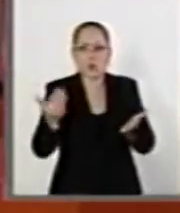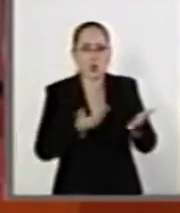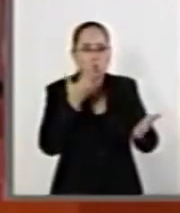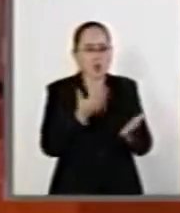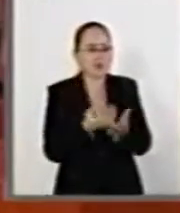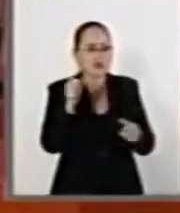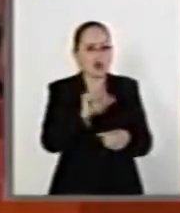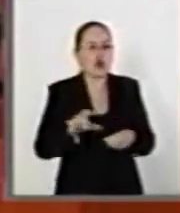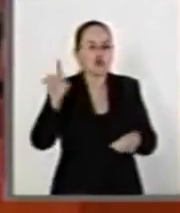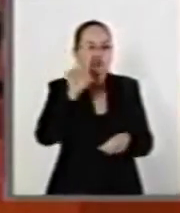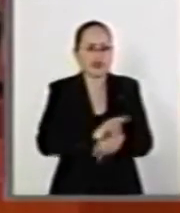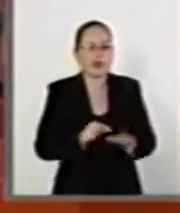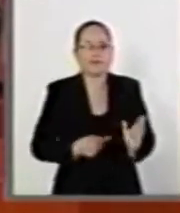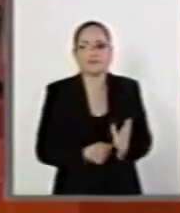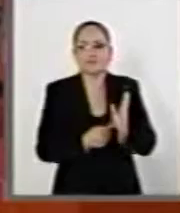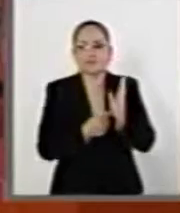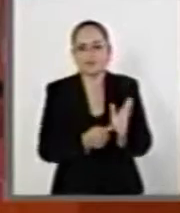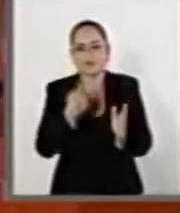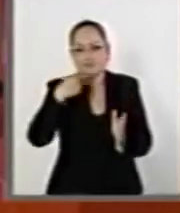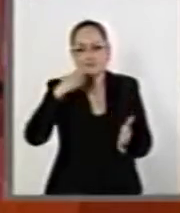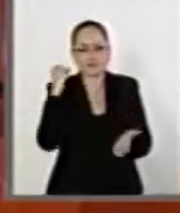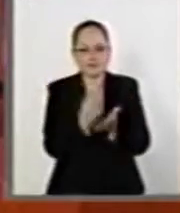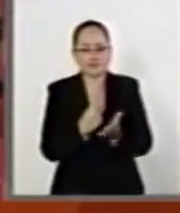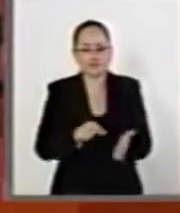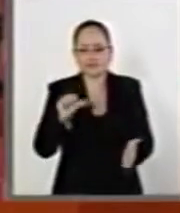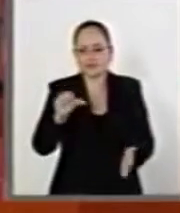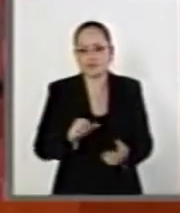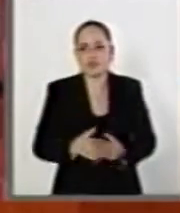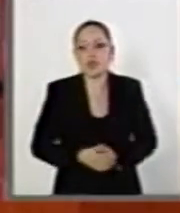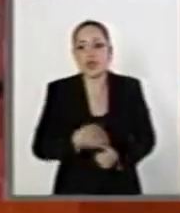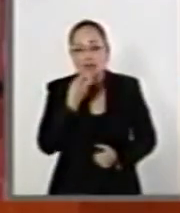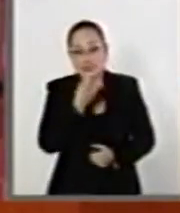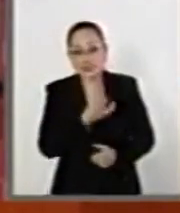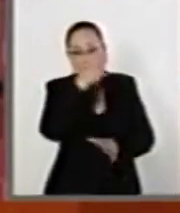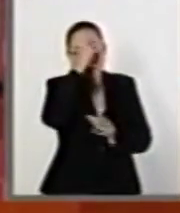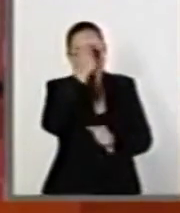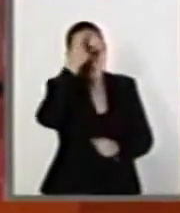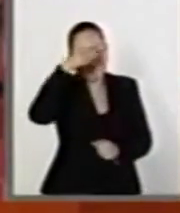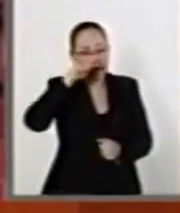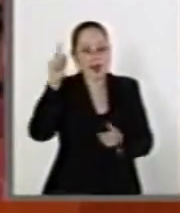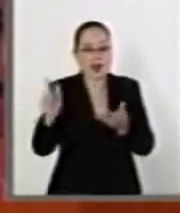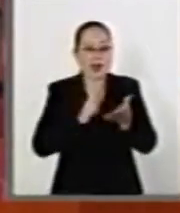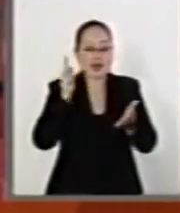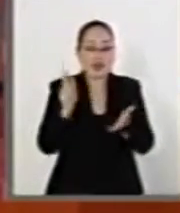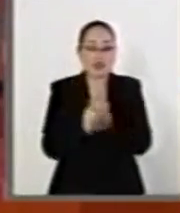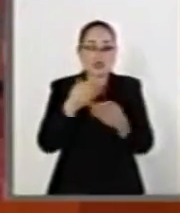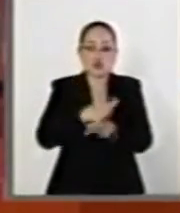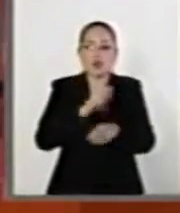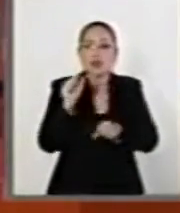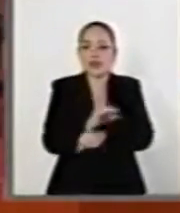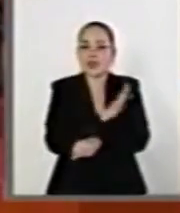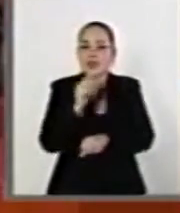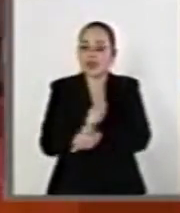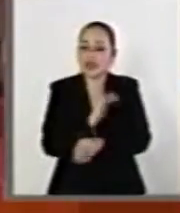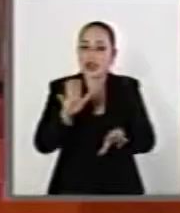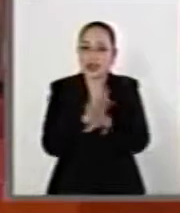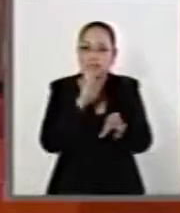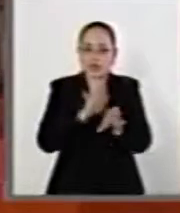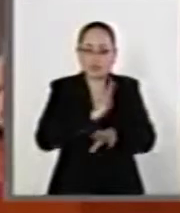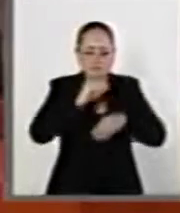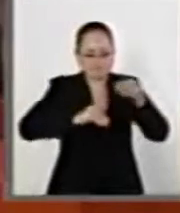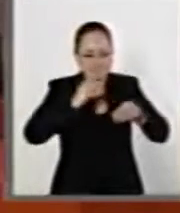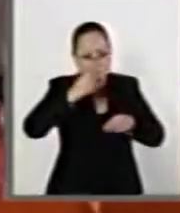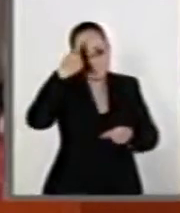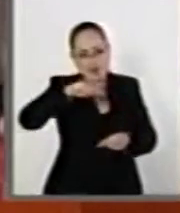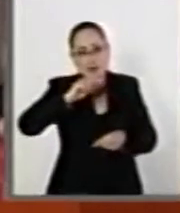hoy para su aprobación. Ese pacto que llevó a reformar a que México perdiera